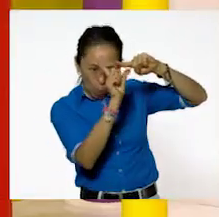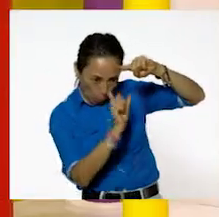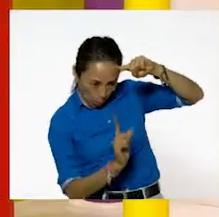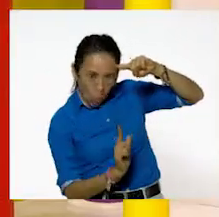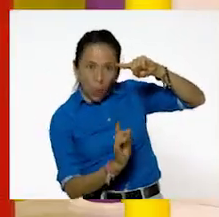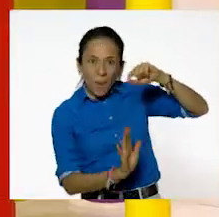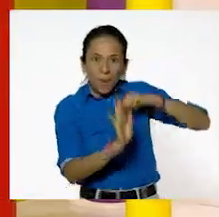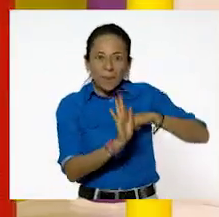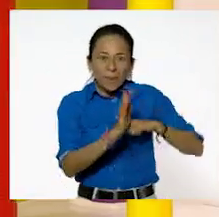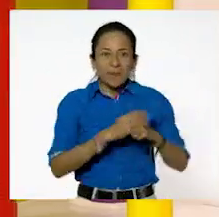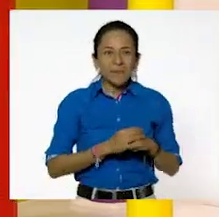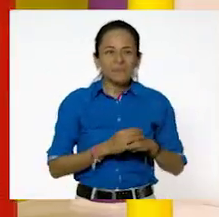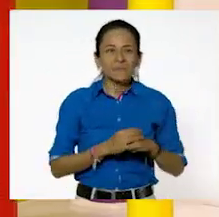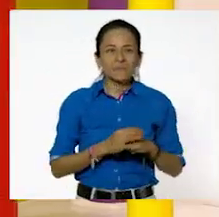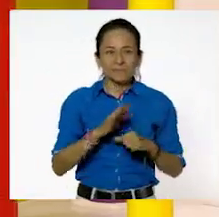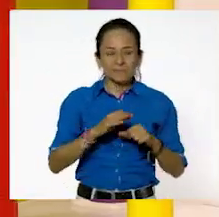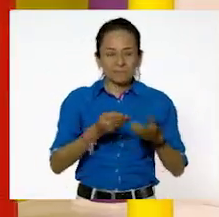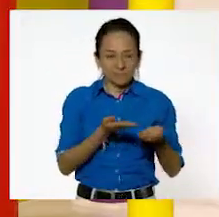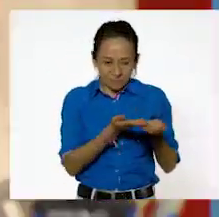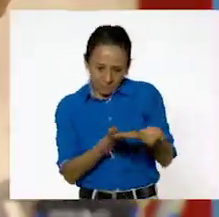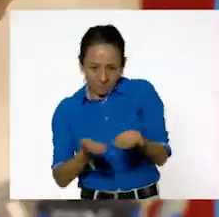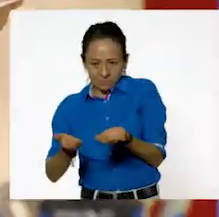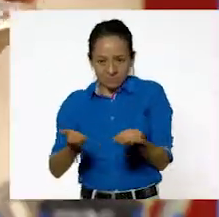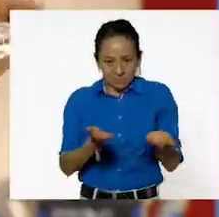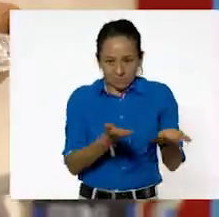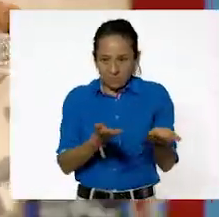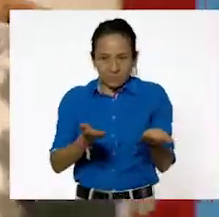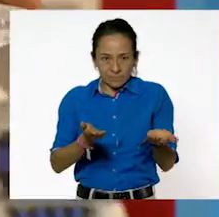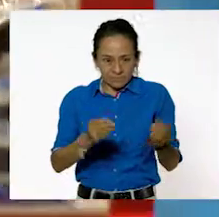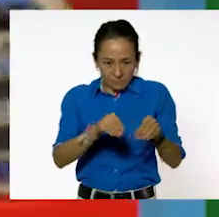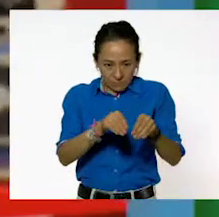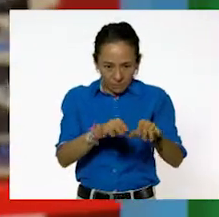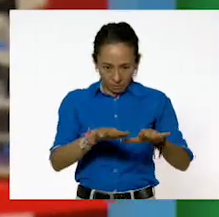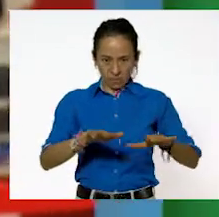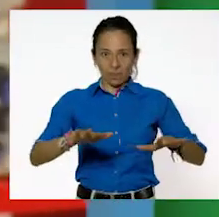Tal vez si la pongo así, acostada, se extiende.